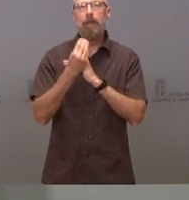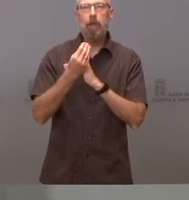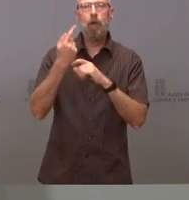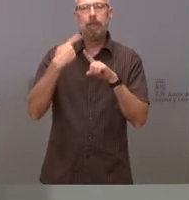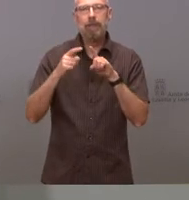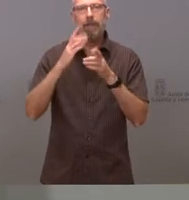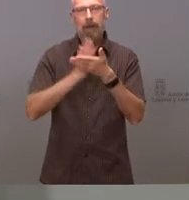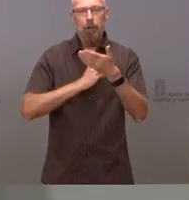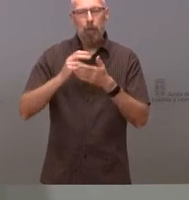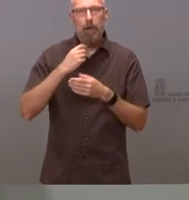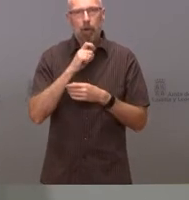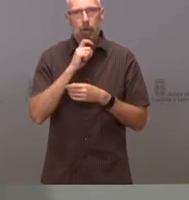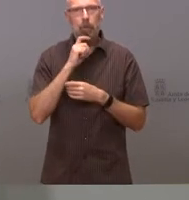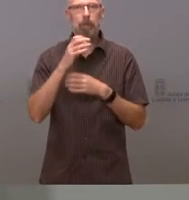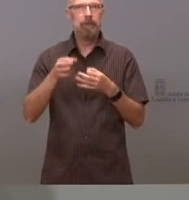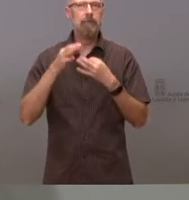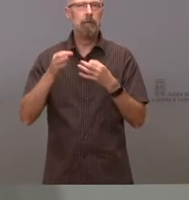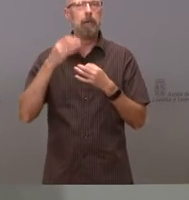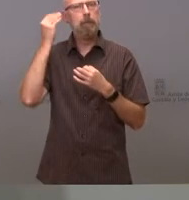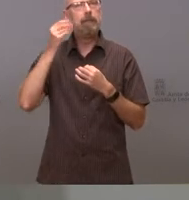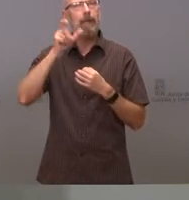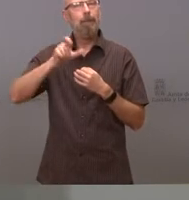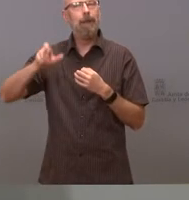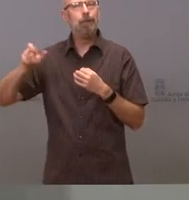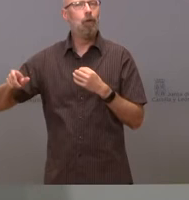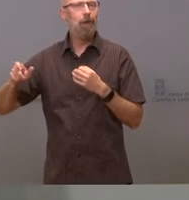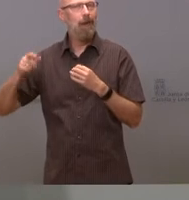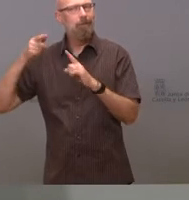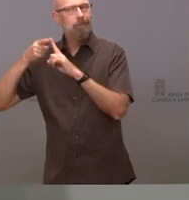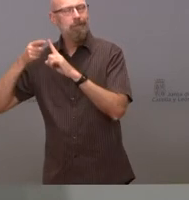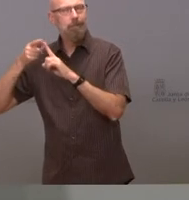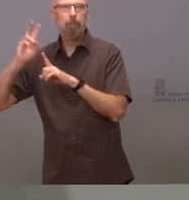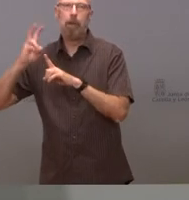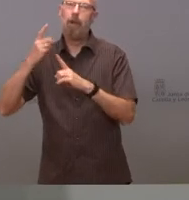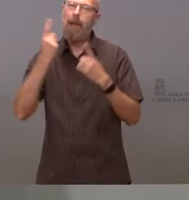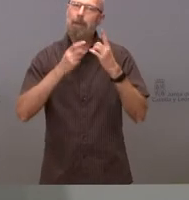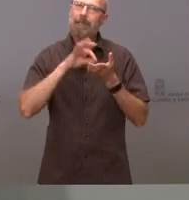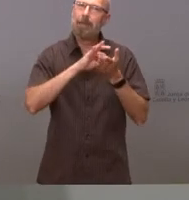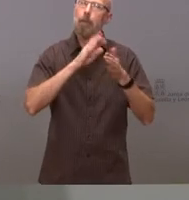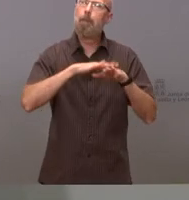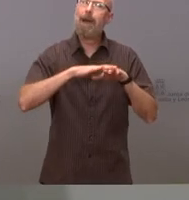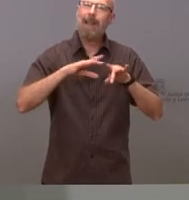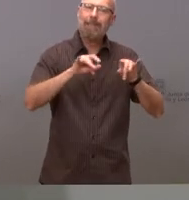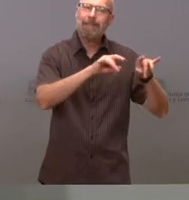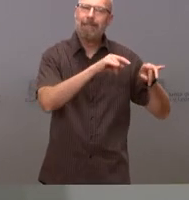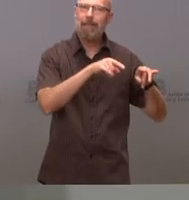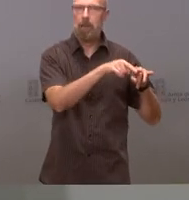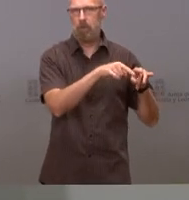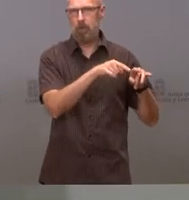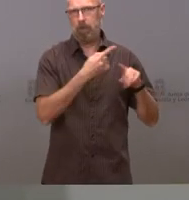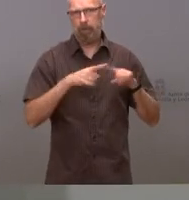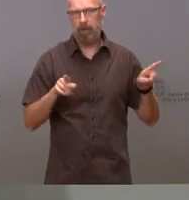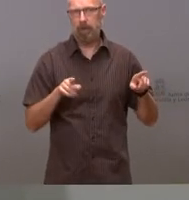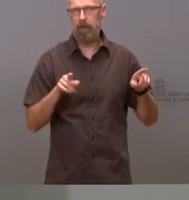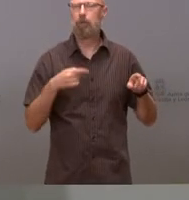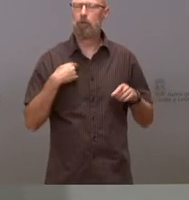reiterada se utiliza el criterio poblacional y cuando nosotros decimos que hay servicios que se prestan al territorio yo creo recordar una ingeniosa